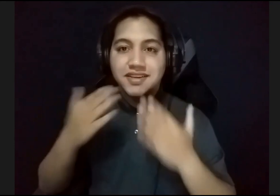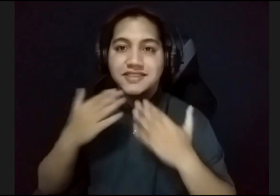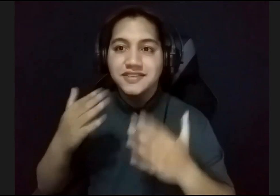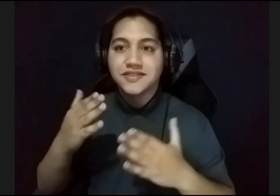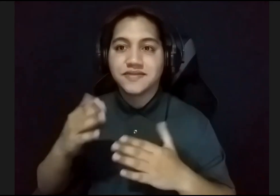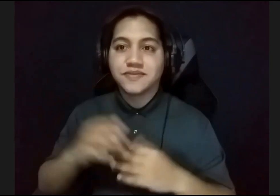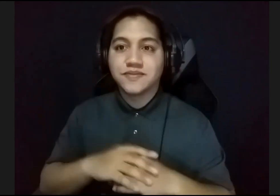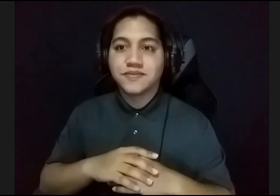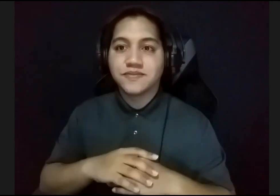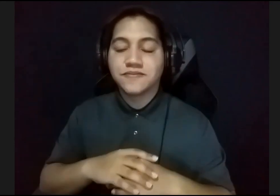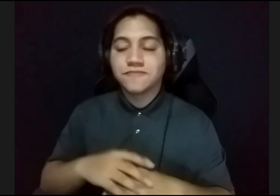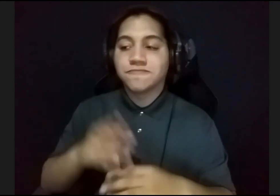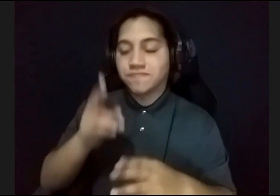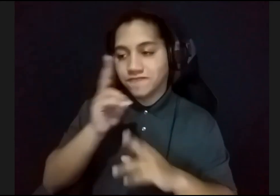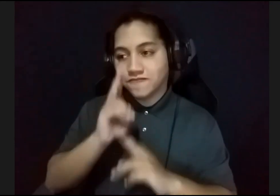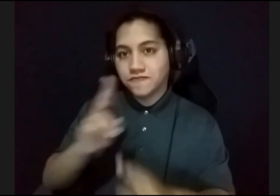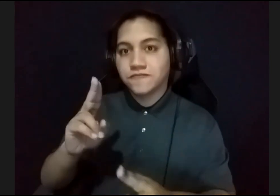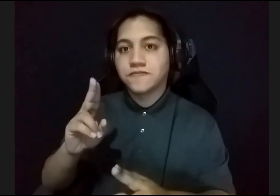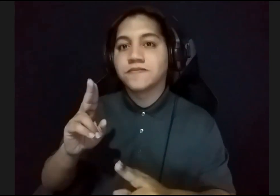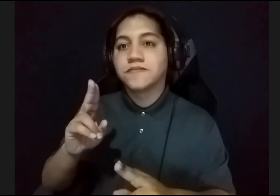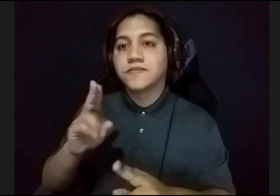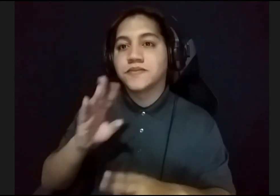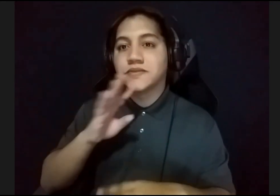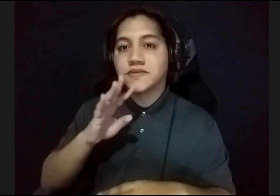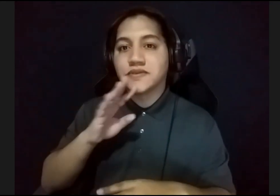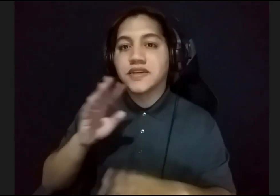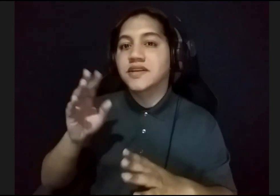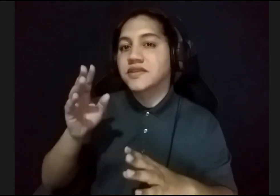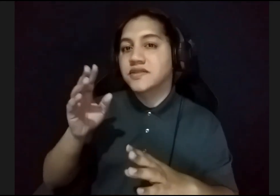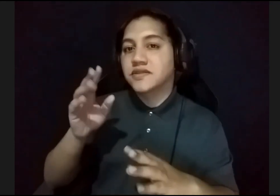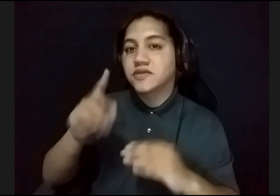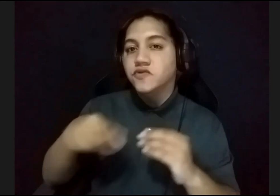es un privilegio hablar sobre el maestro Rafael Turfini.